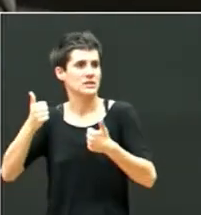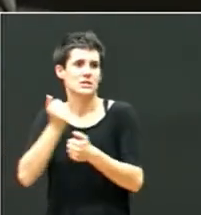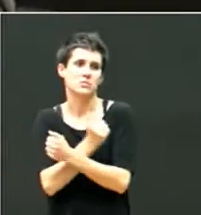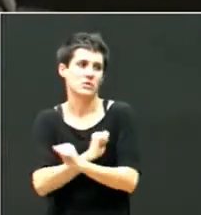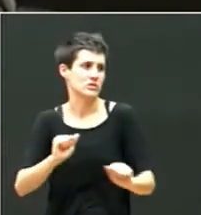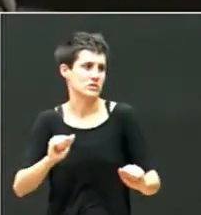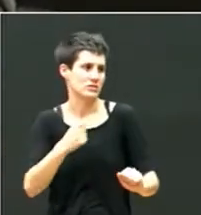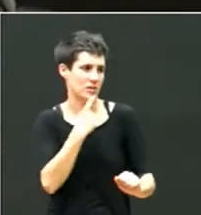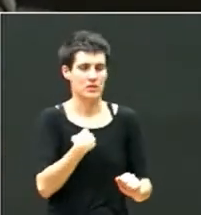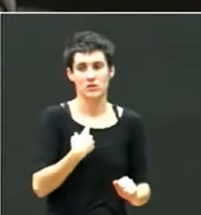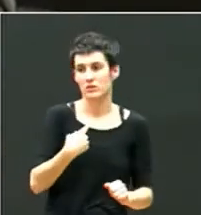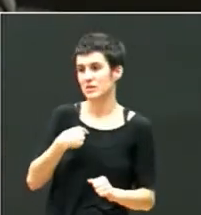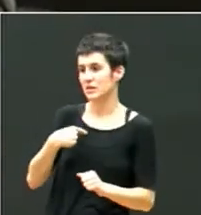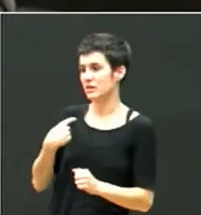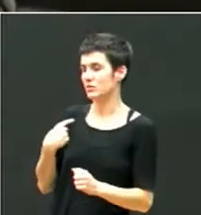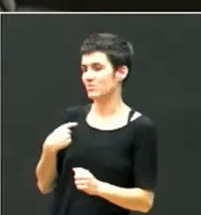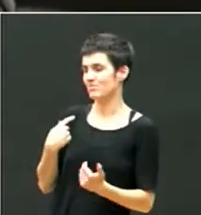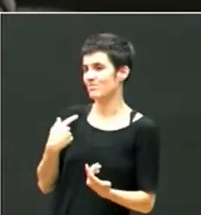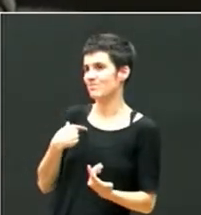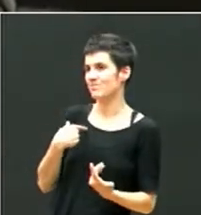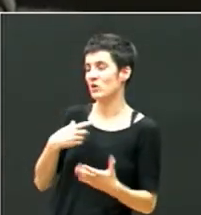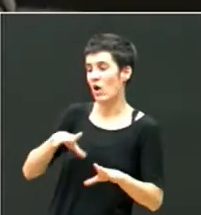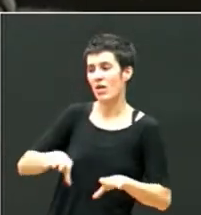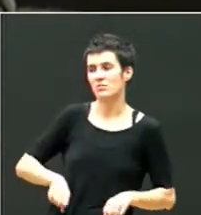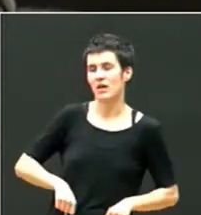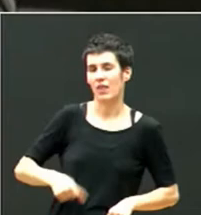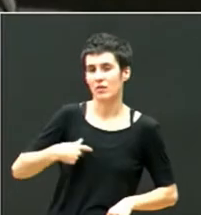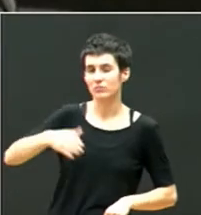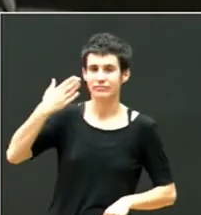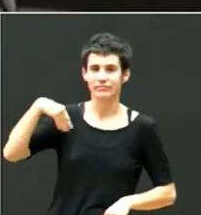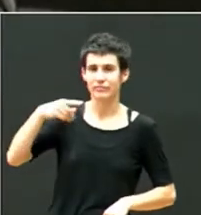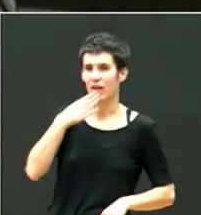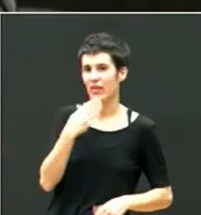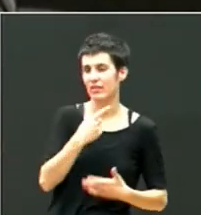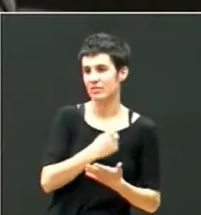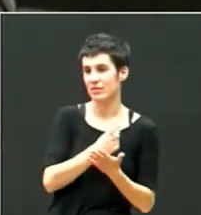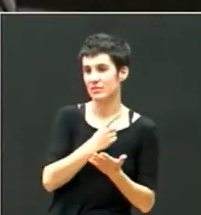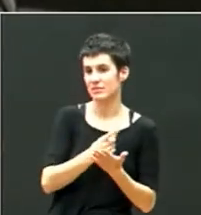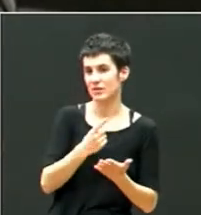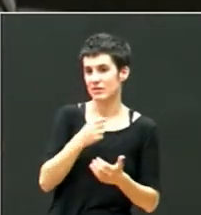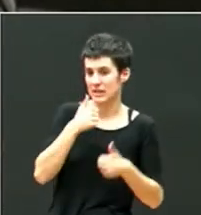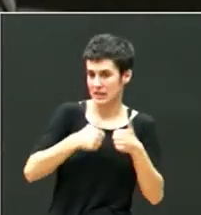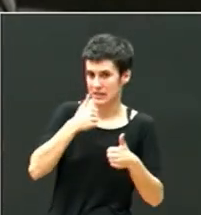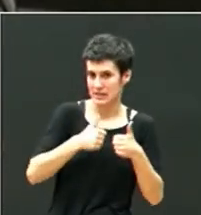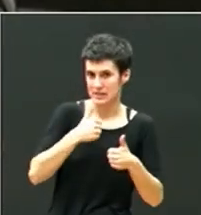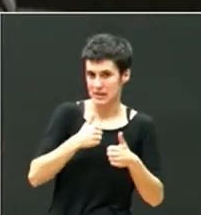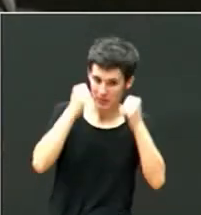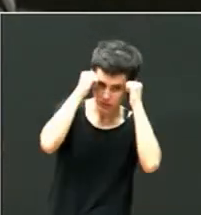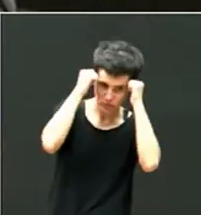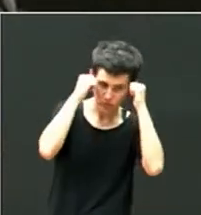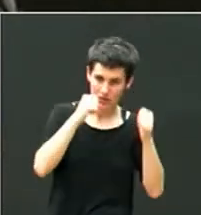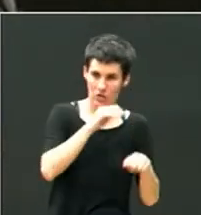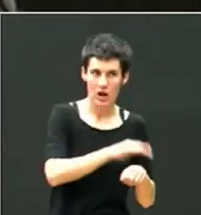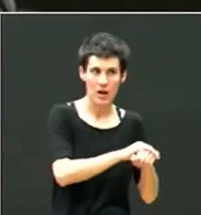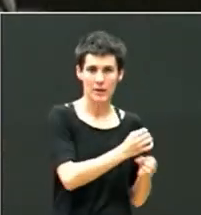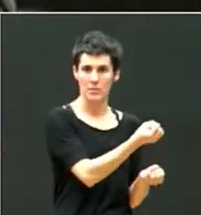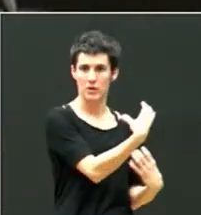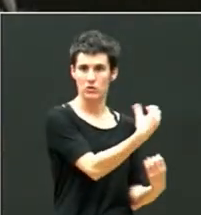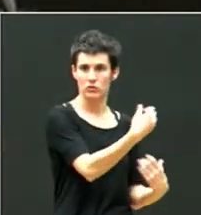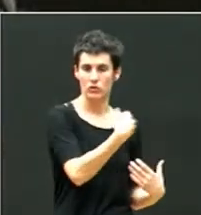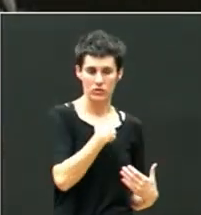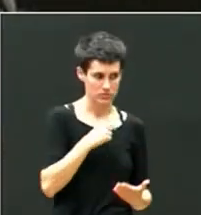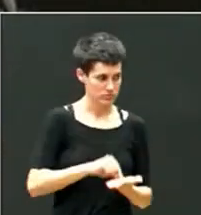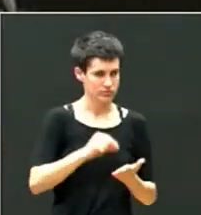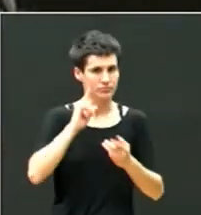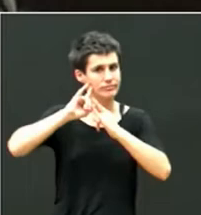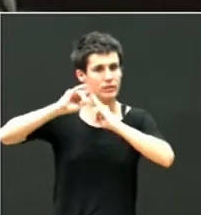yo me enteré un día con 14 años preparando un examen, con una amiga, que me lo dijo la amiga, llamé a mi madre por teléfono, y entonces